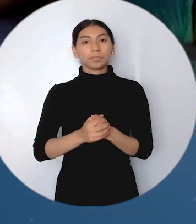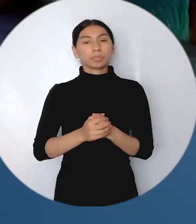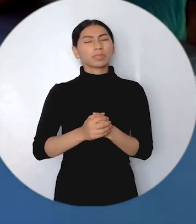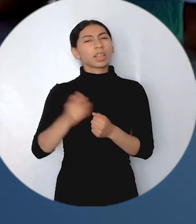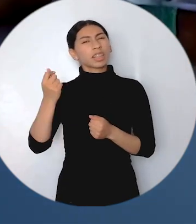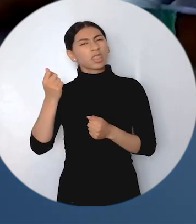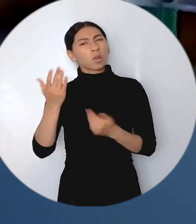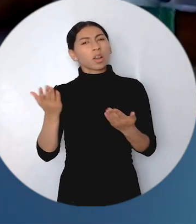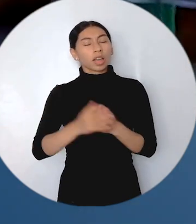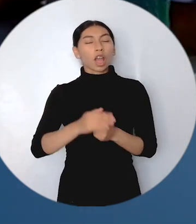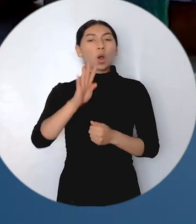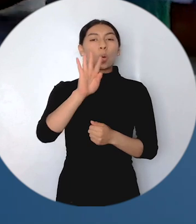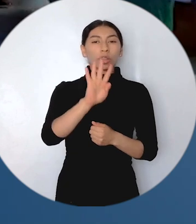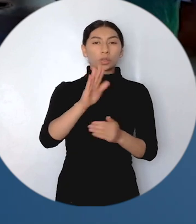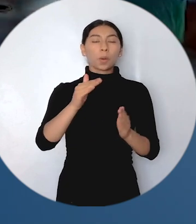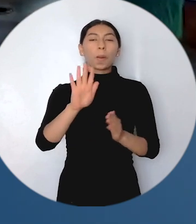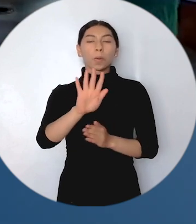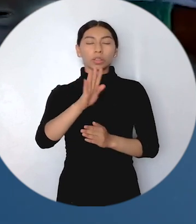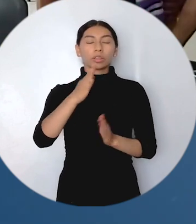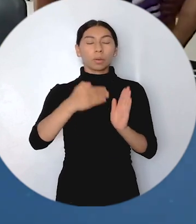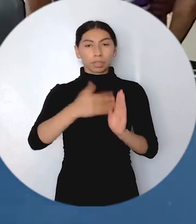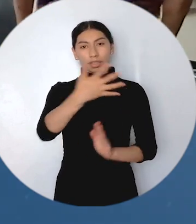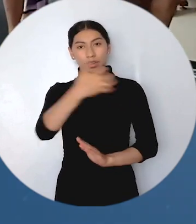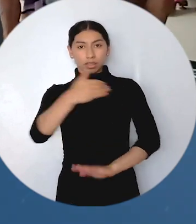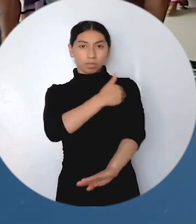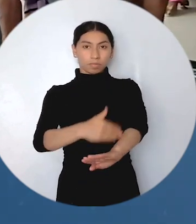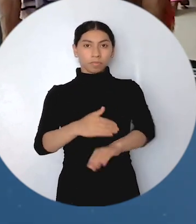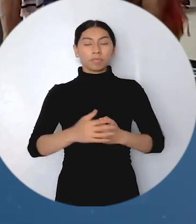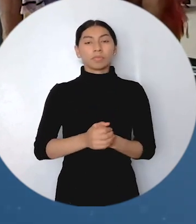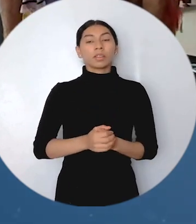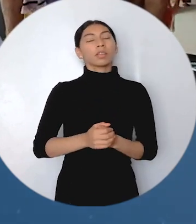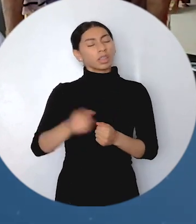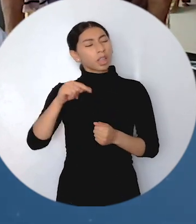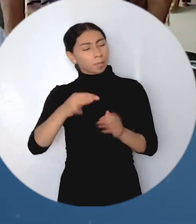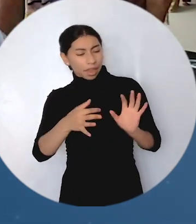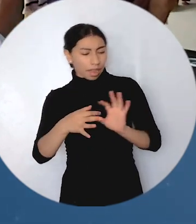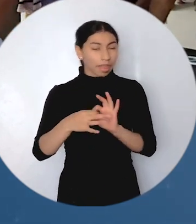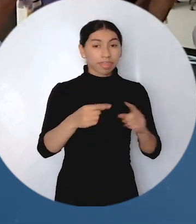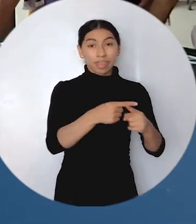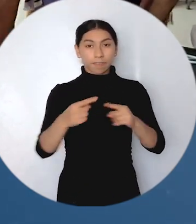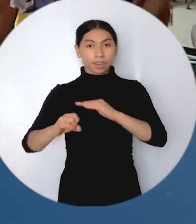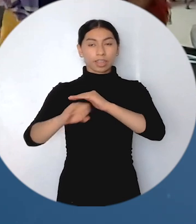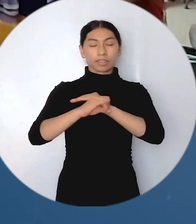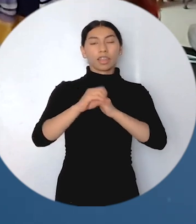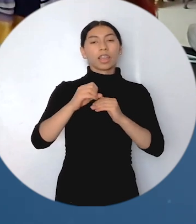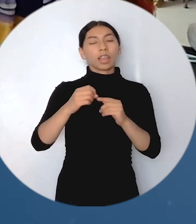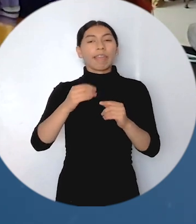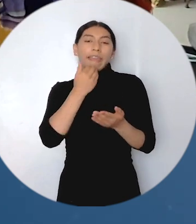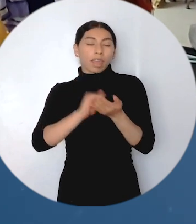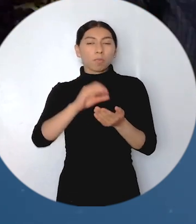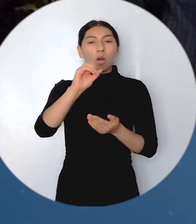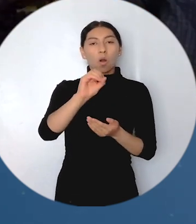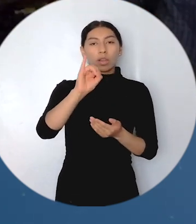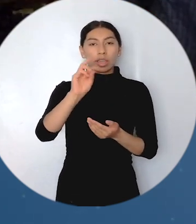armado, con recursos que superan los 4.500 millones de pesos y de igual manera liderado espacios de articulación con organizaciones como la OIM